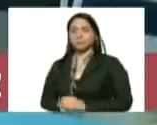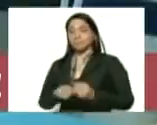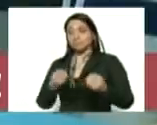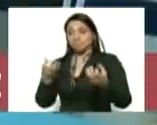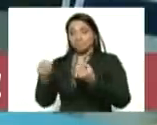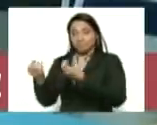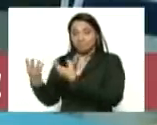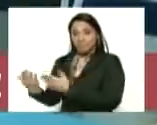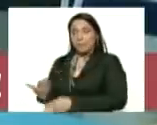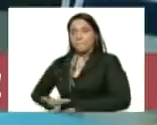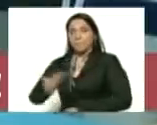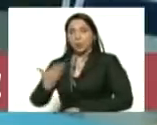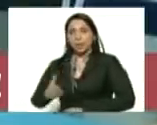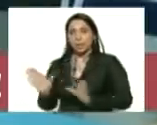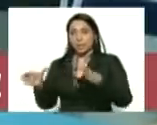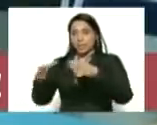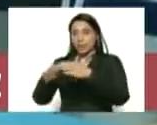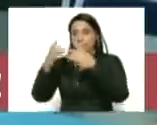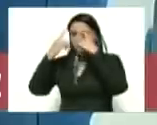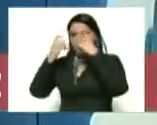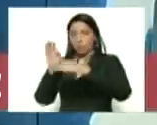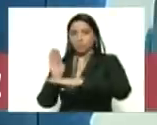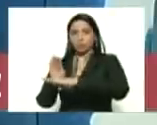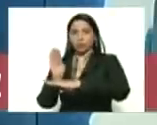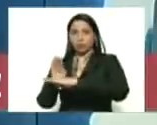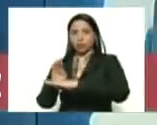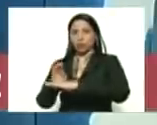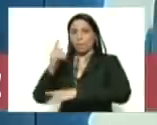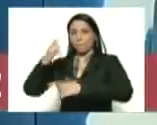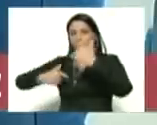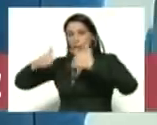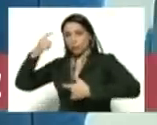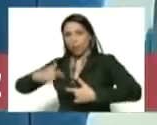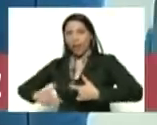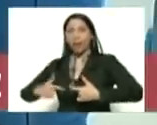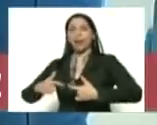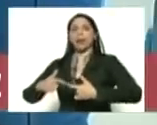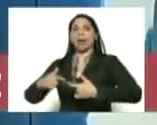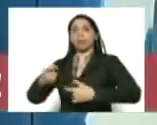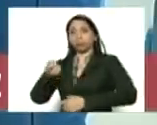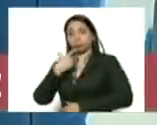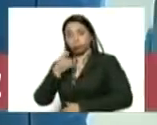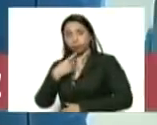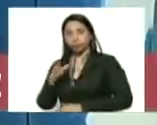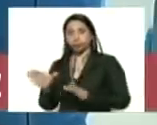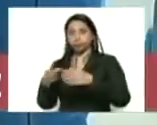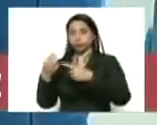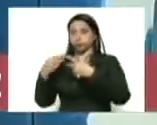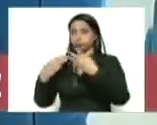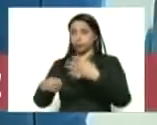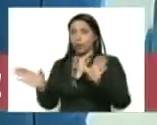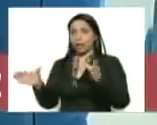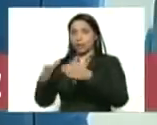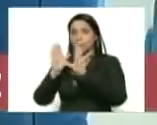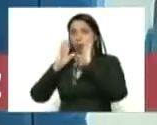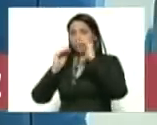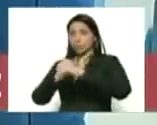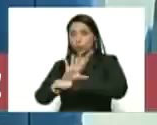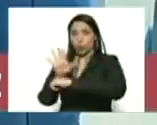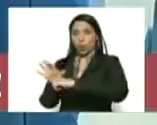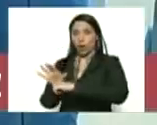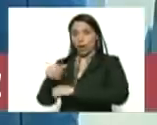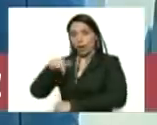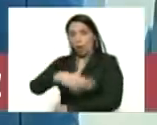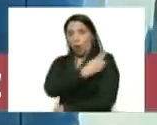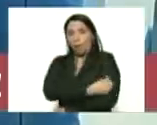importante de equipos de protección personal de medicamentos insumos y equipos para la atención del COVID a este